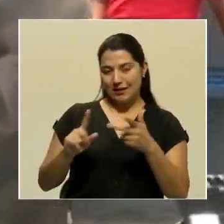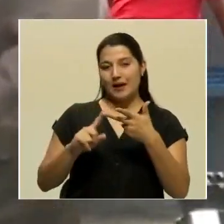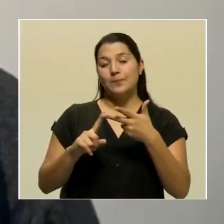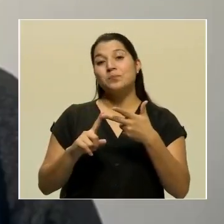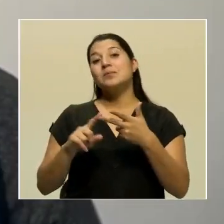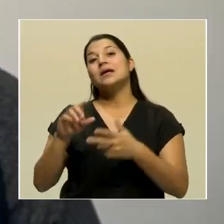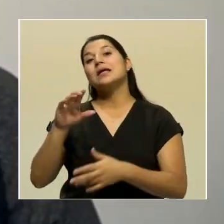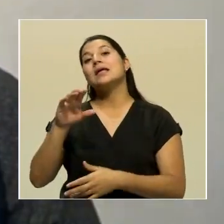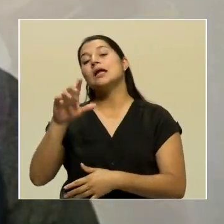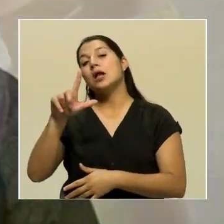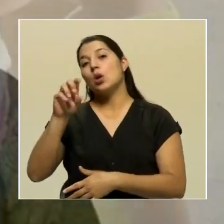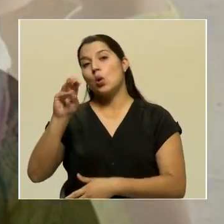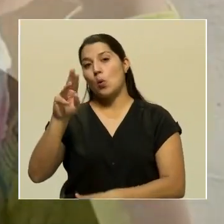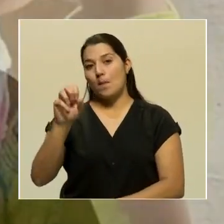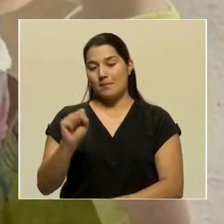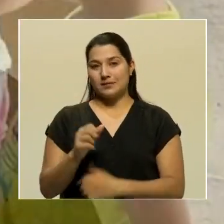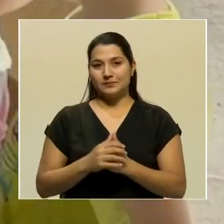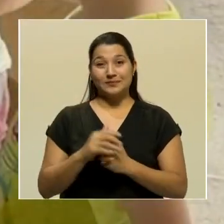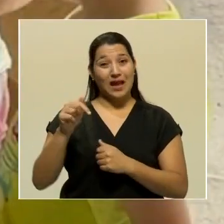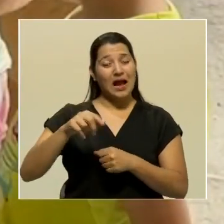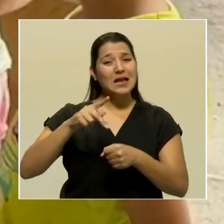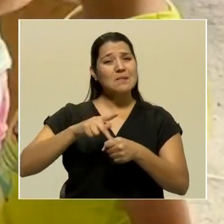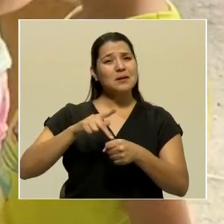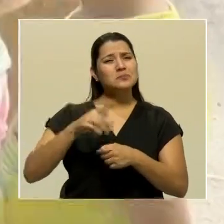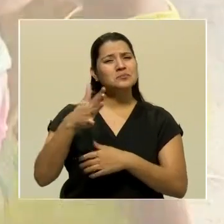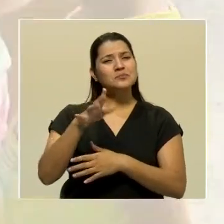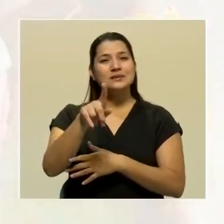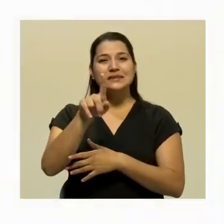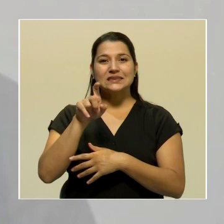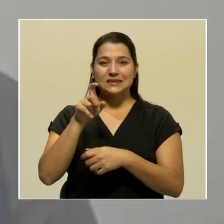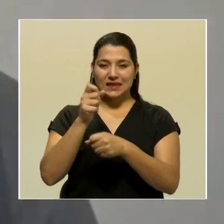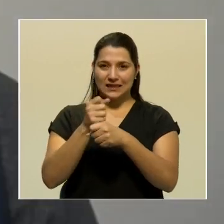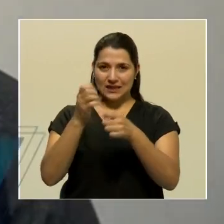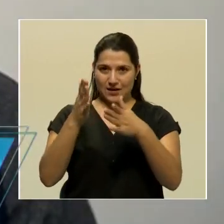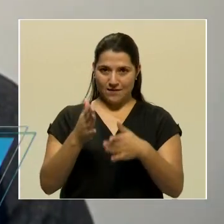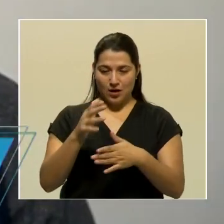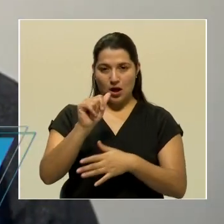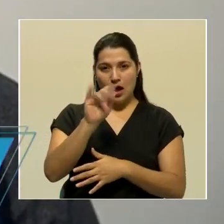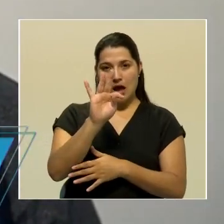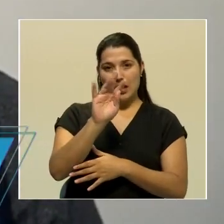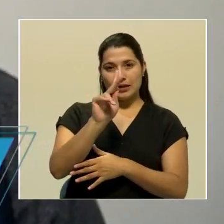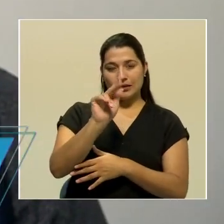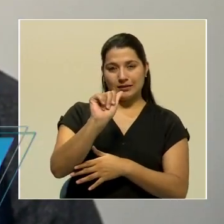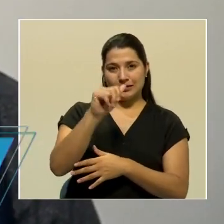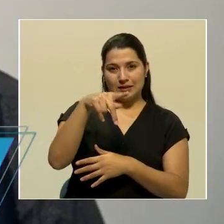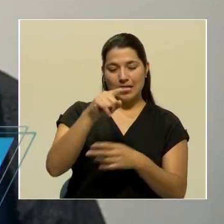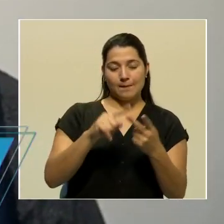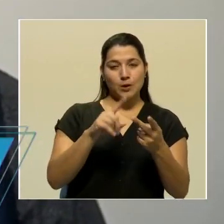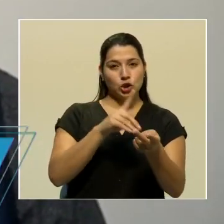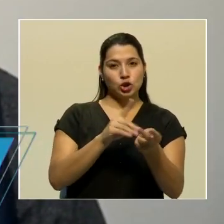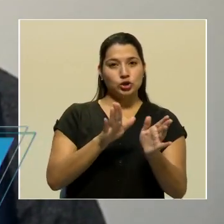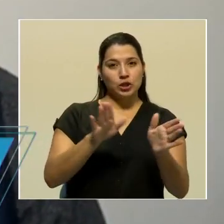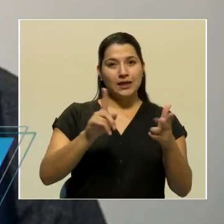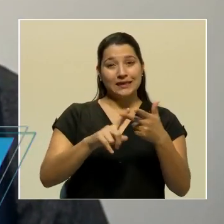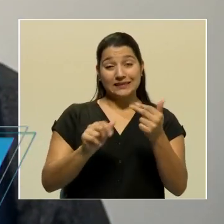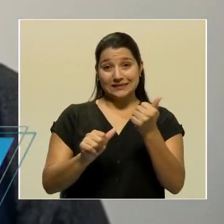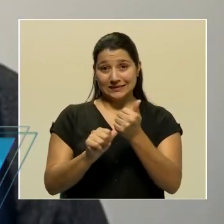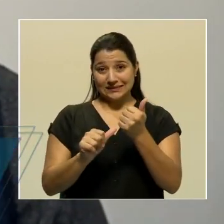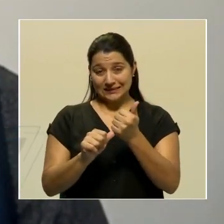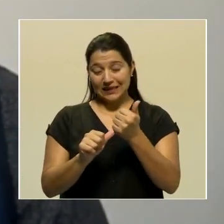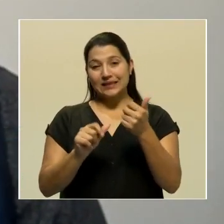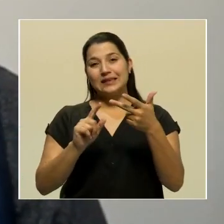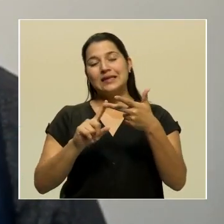Lomas. Están participando en esto cerca de 100 funcionarios, entre ATAPS, médicos generales, asistentes de atención primaria,